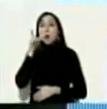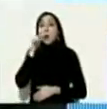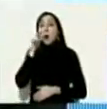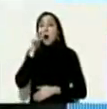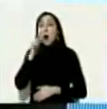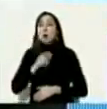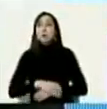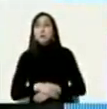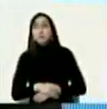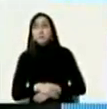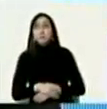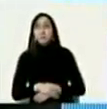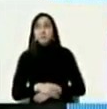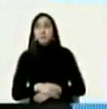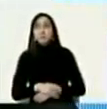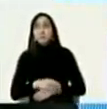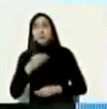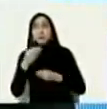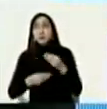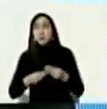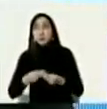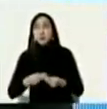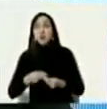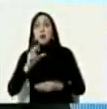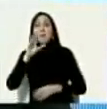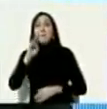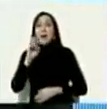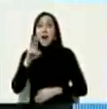de Inglaterra Brian Helbert